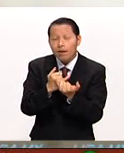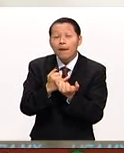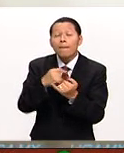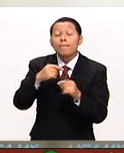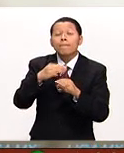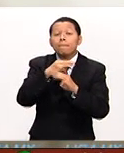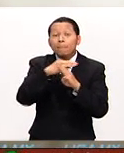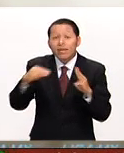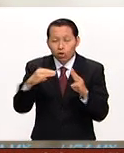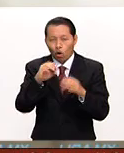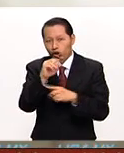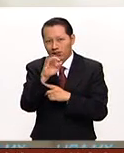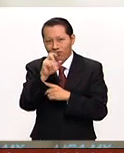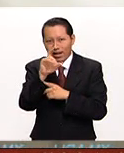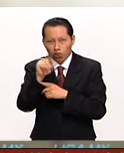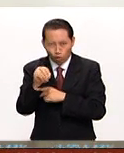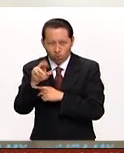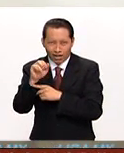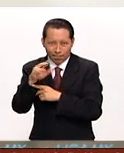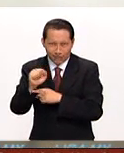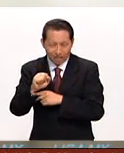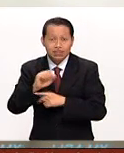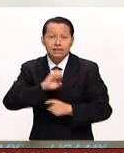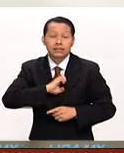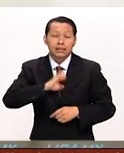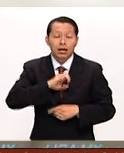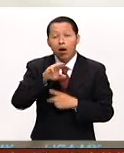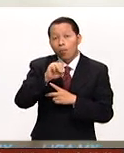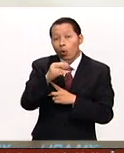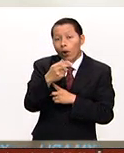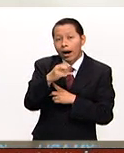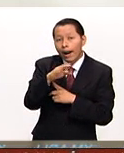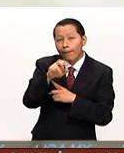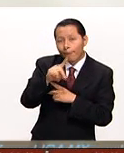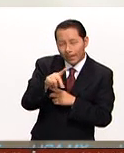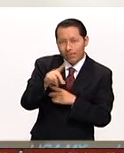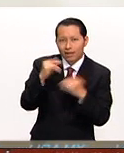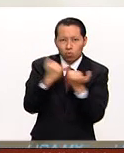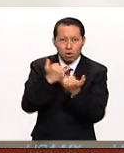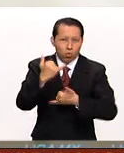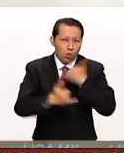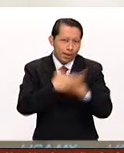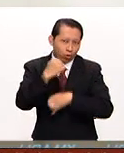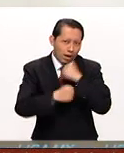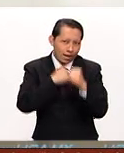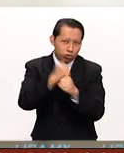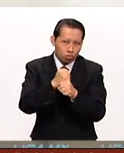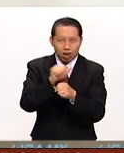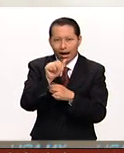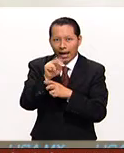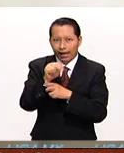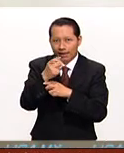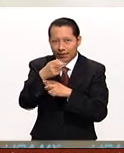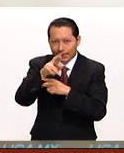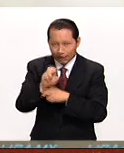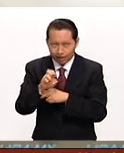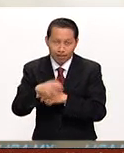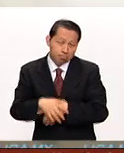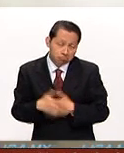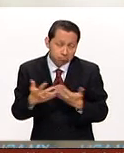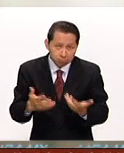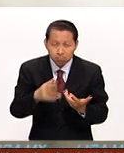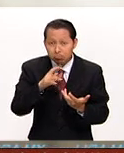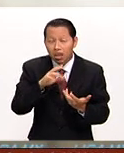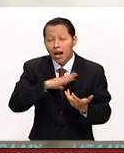del año Osvaldo Martínez de la América, técnico del año Mohamed de Rayados y jugador del año André Pierre Guiñac, así que bueno